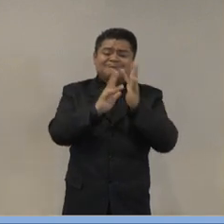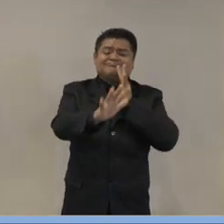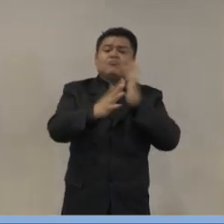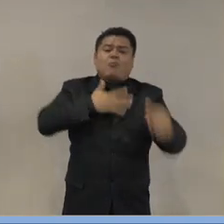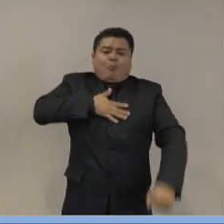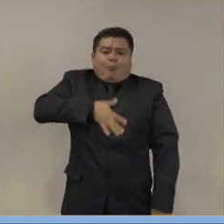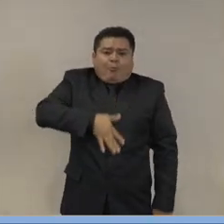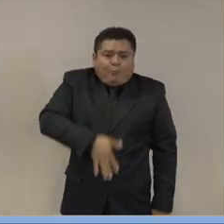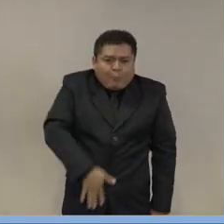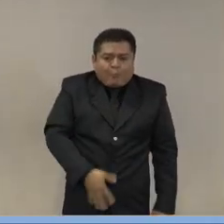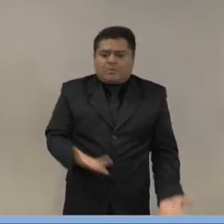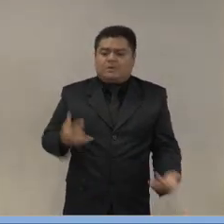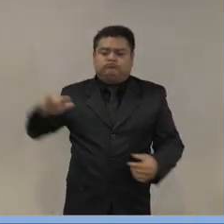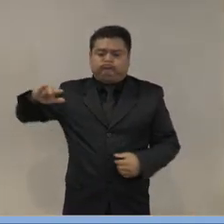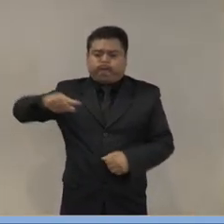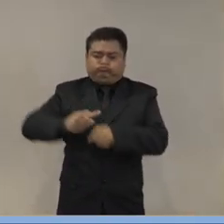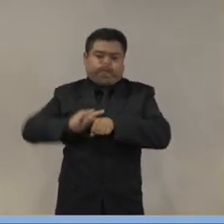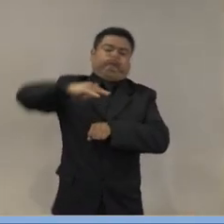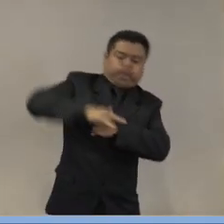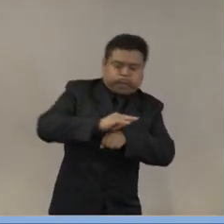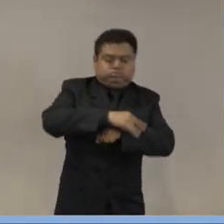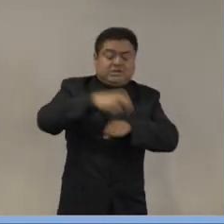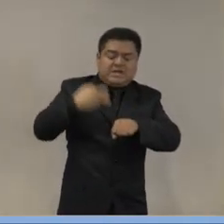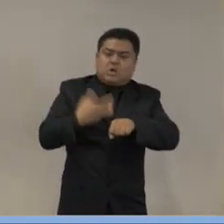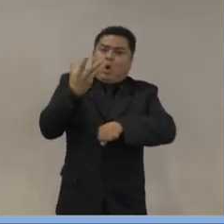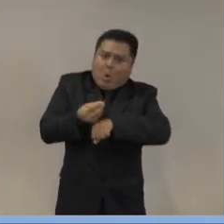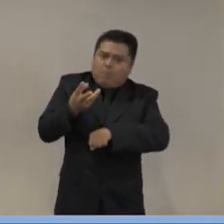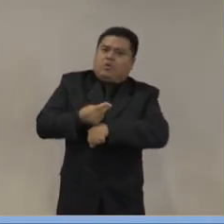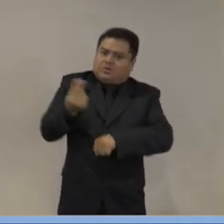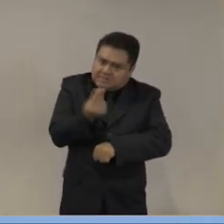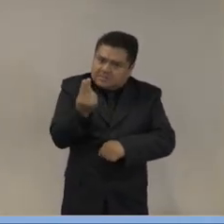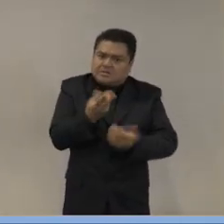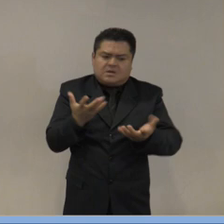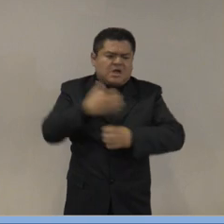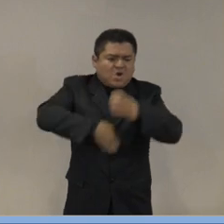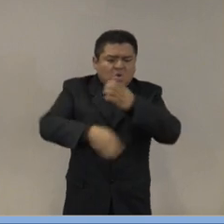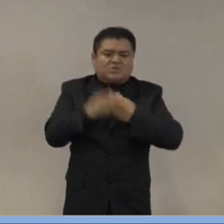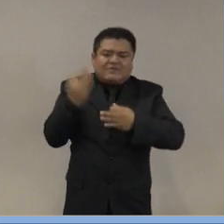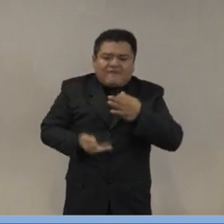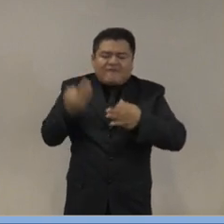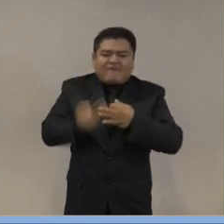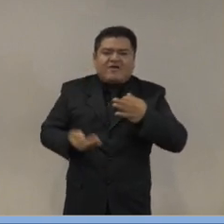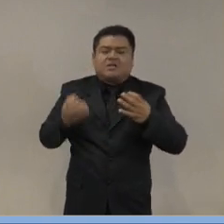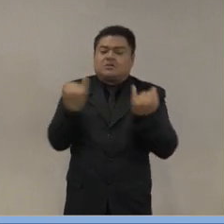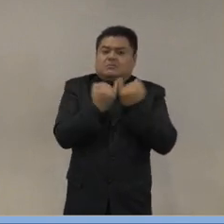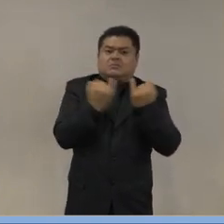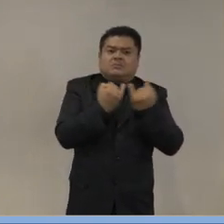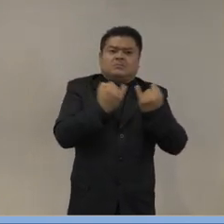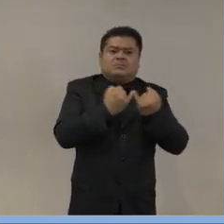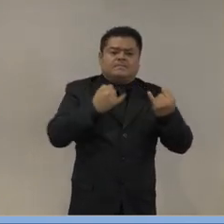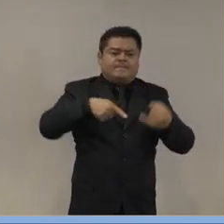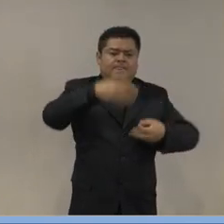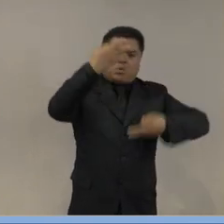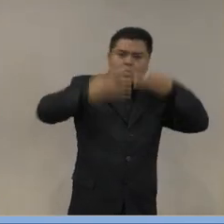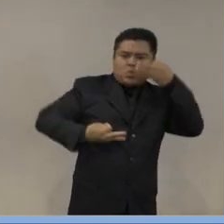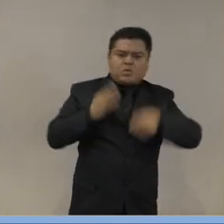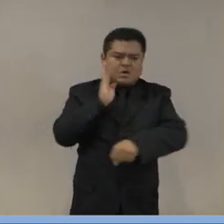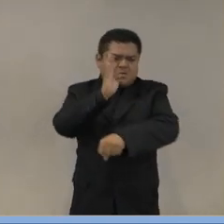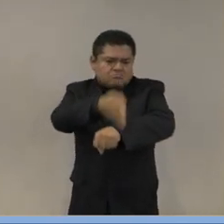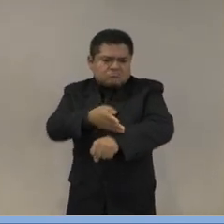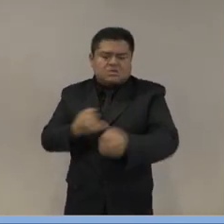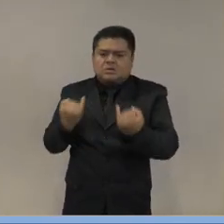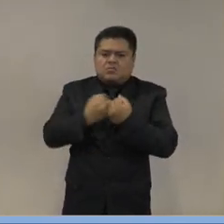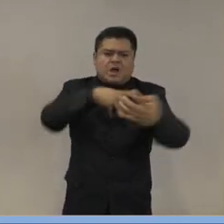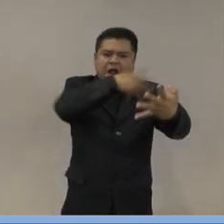en el pago de servicios, lo que los ciudadanos necesitan día a día. Un sistema penal acusatorio que funcione, un sistema